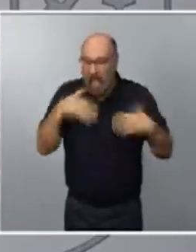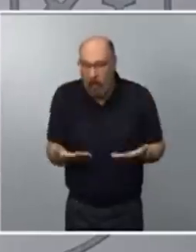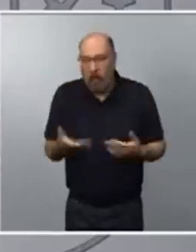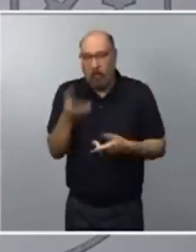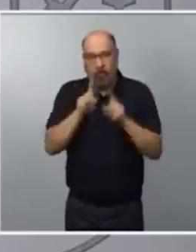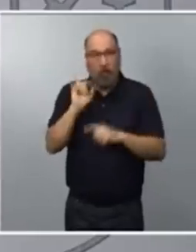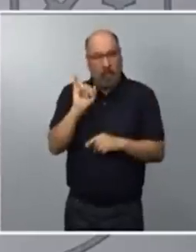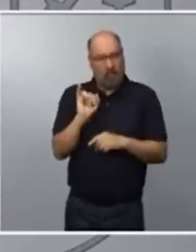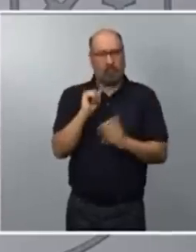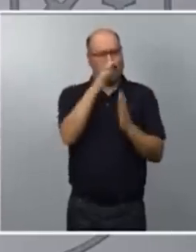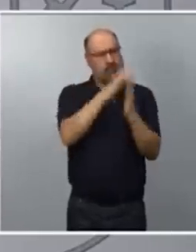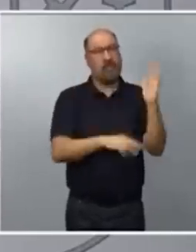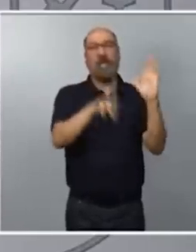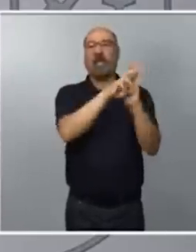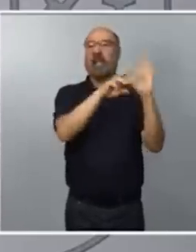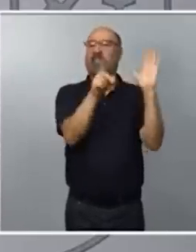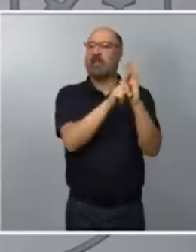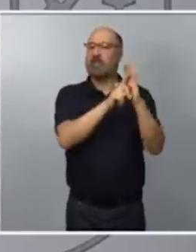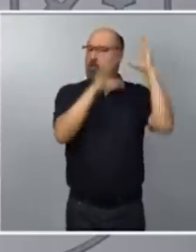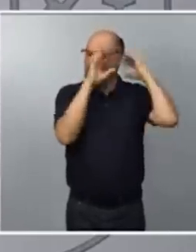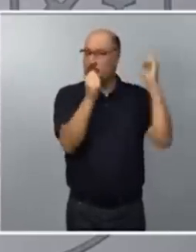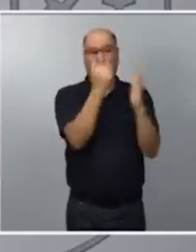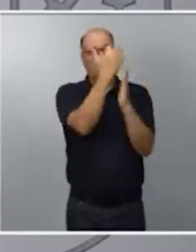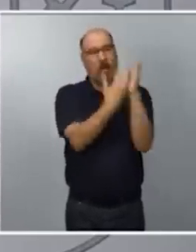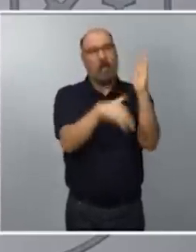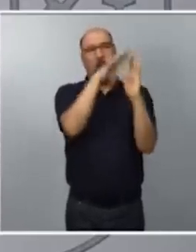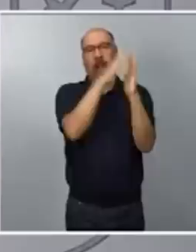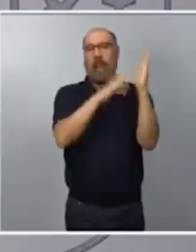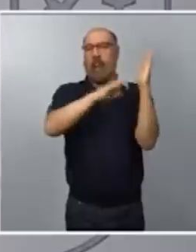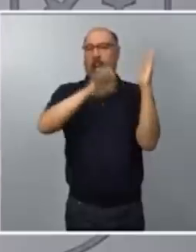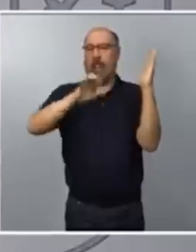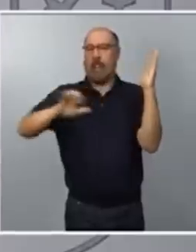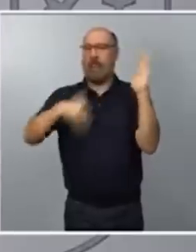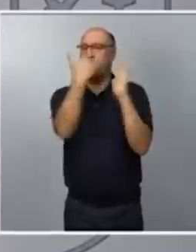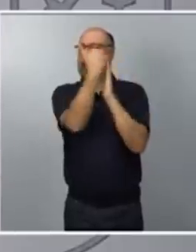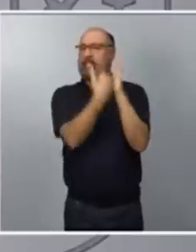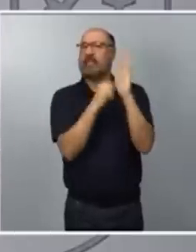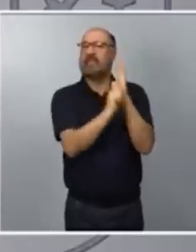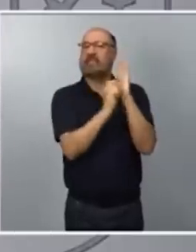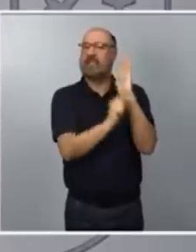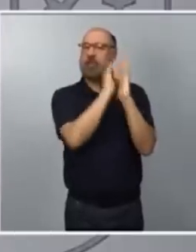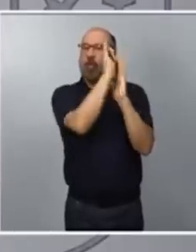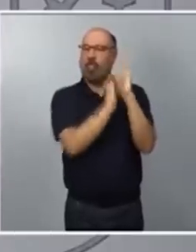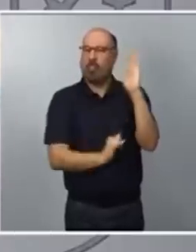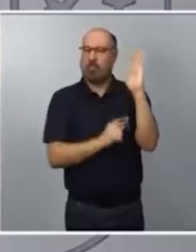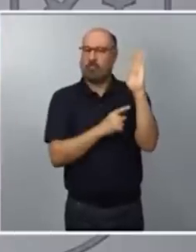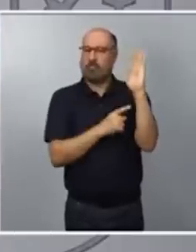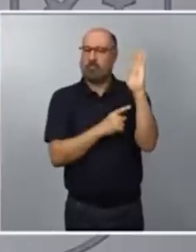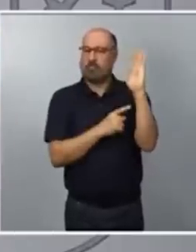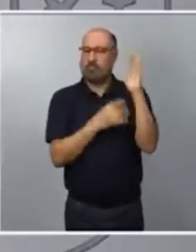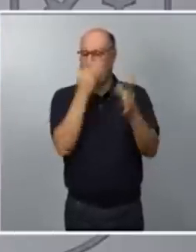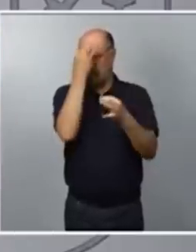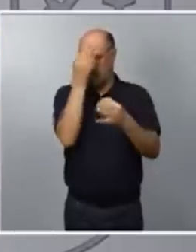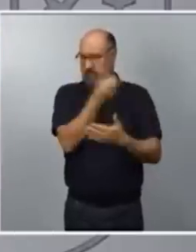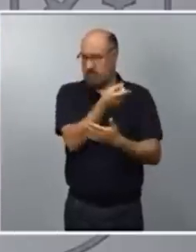Y aquí está todo. Aquí está escrito. Y, por tanto, creo que conviene que seamos rigurosos en